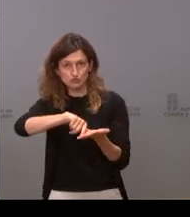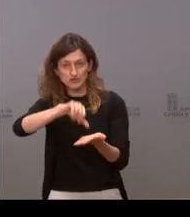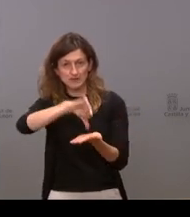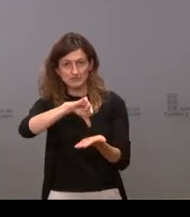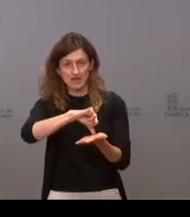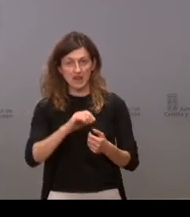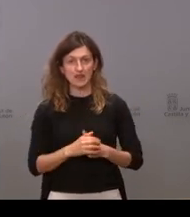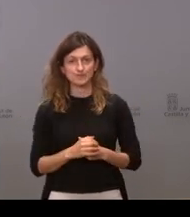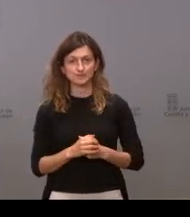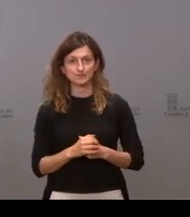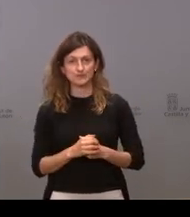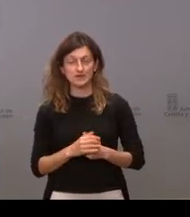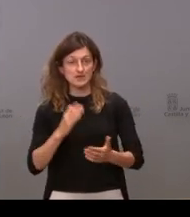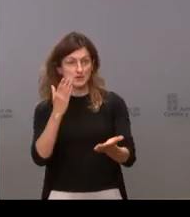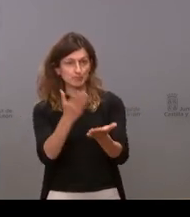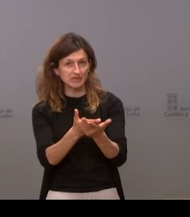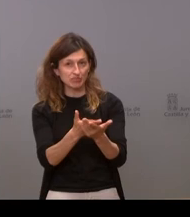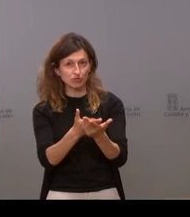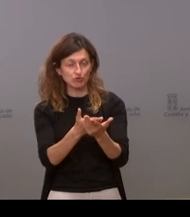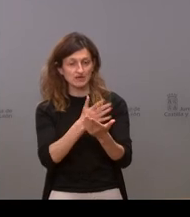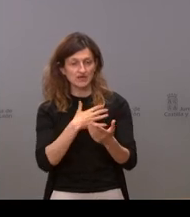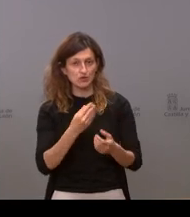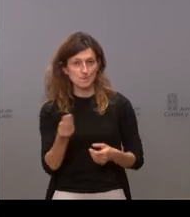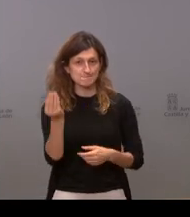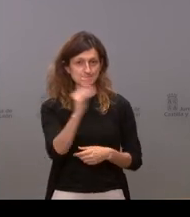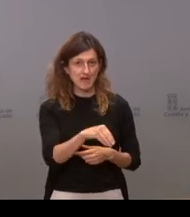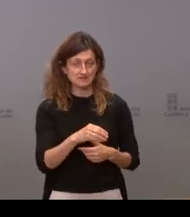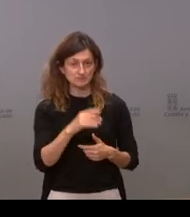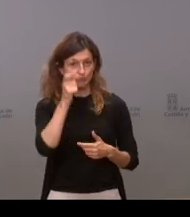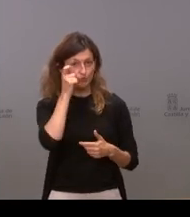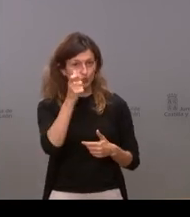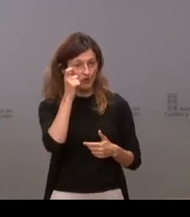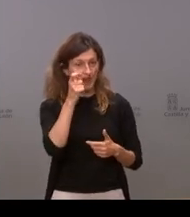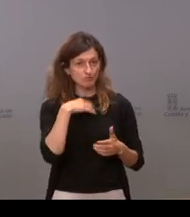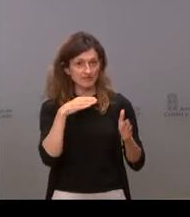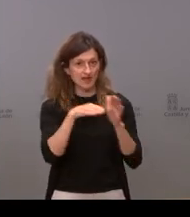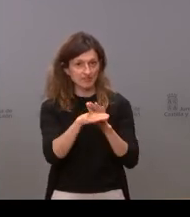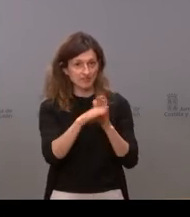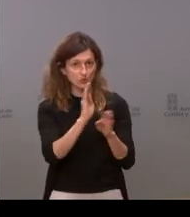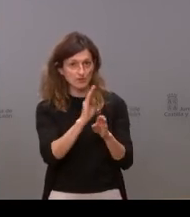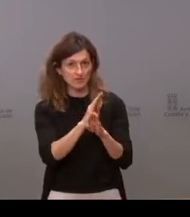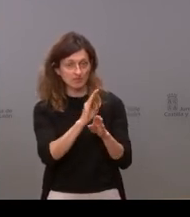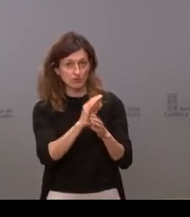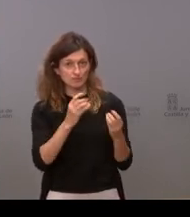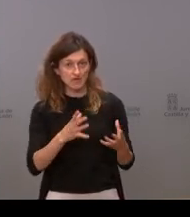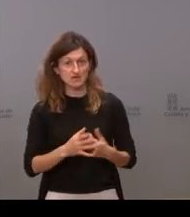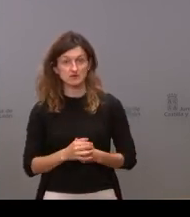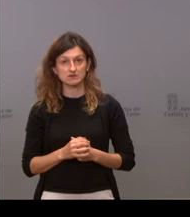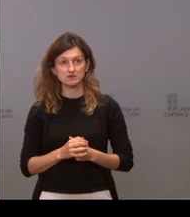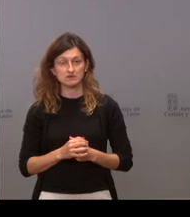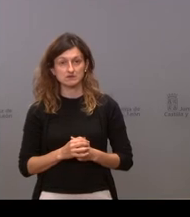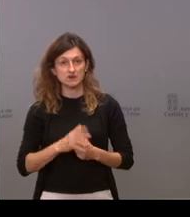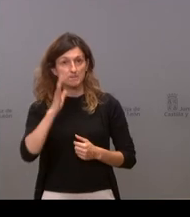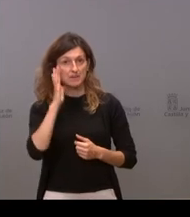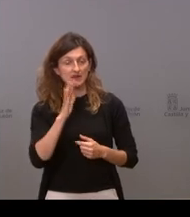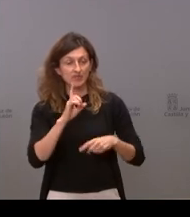se está pidiendo que haya más para que el mundo rural pueda tener acceso a los cuidados paliativos y parece que se deja un poco en